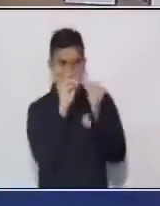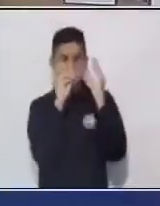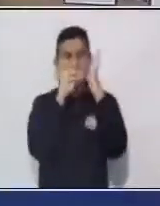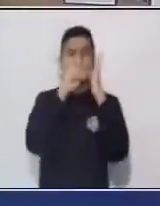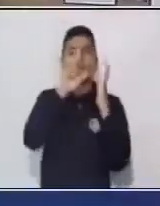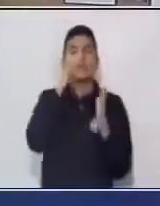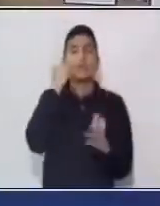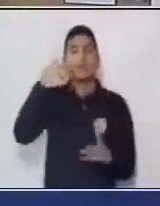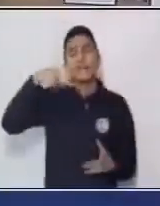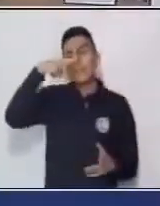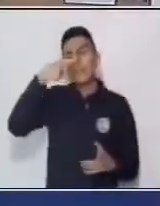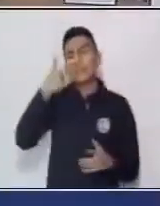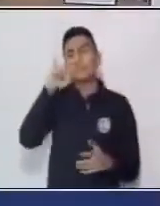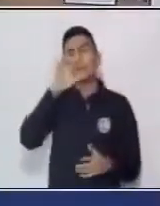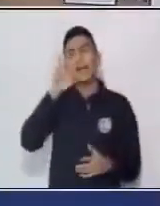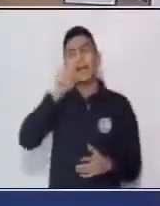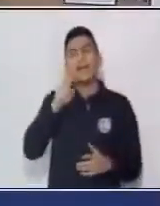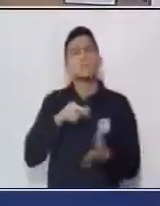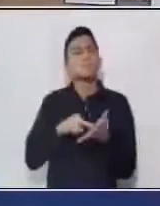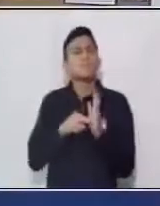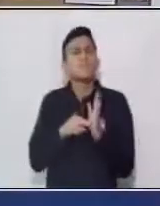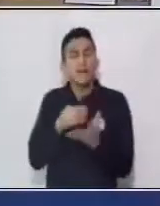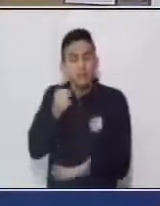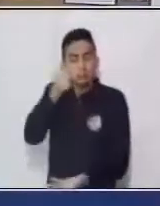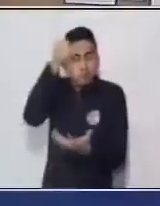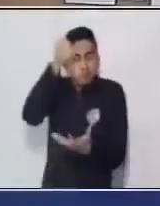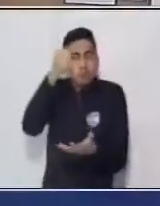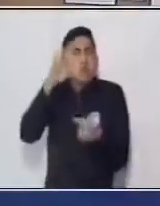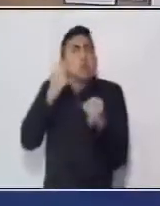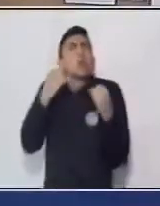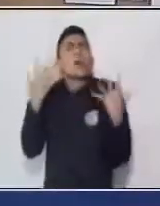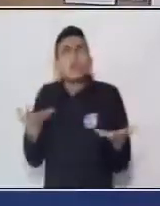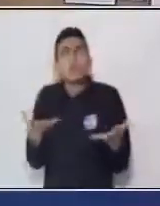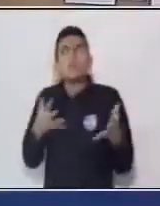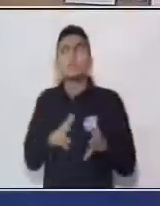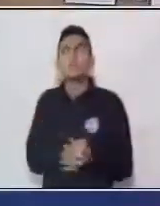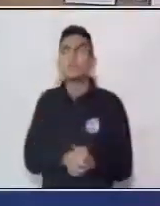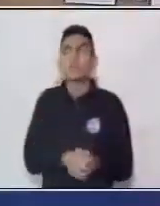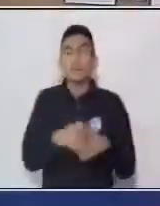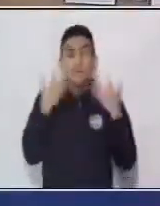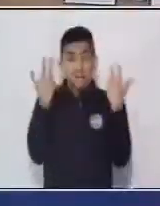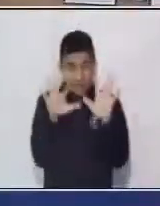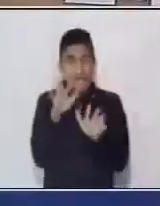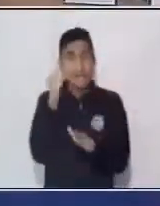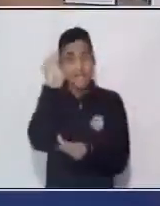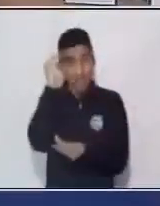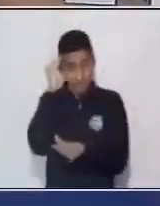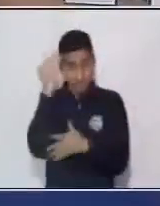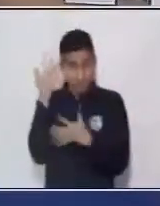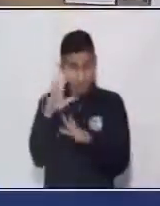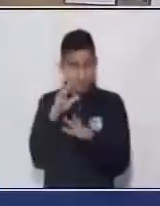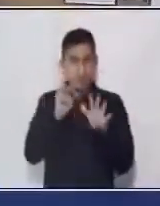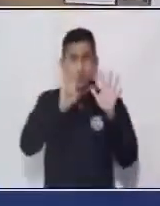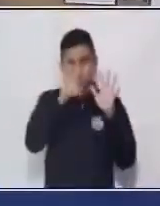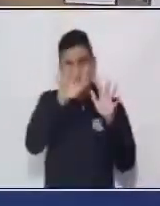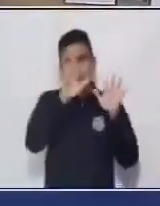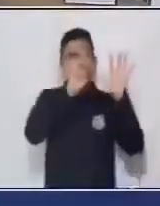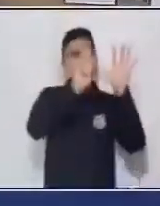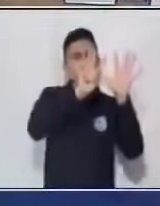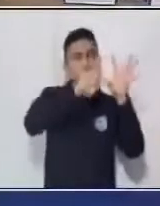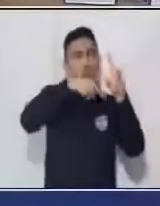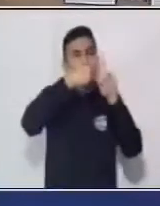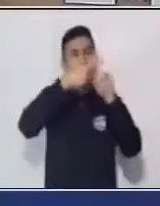resuelto y sabemos que al sumar ocho más